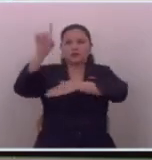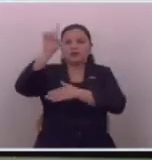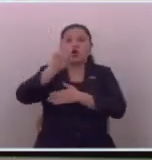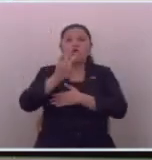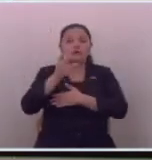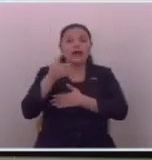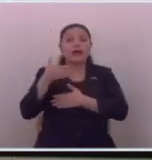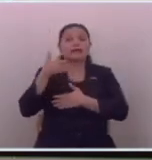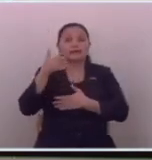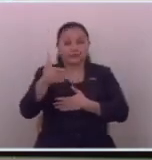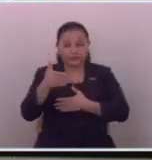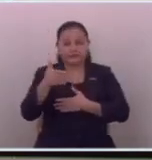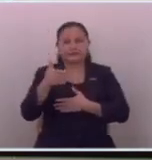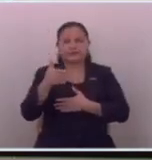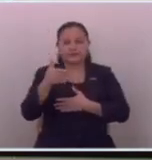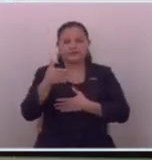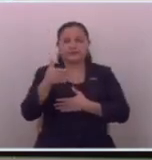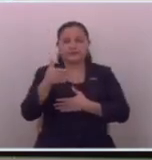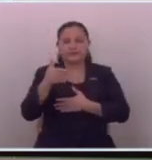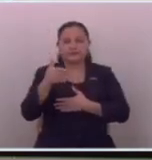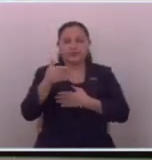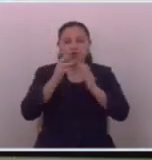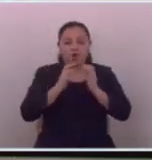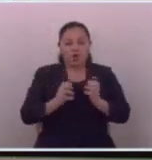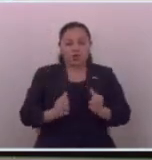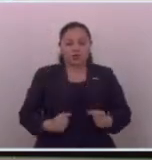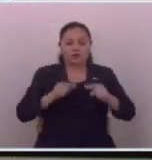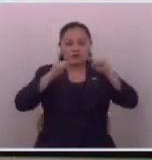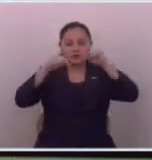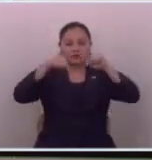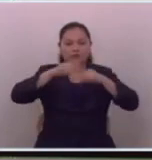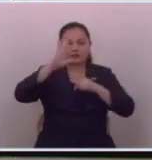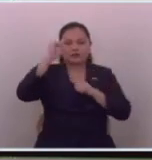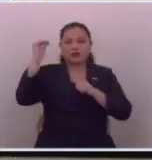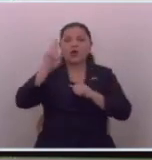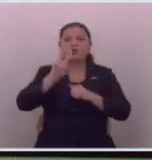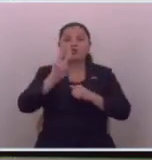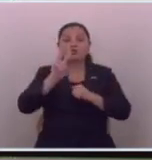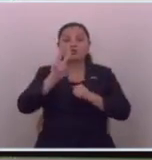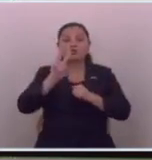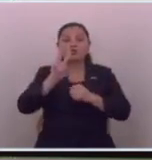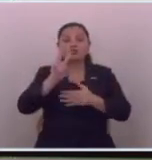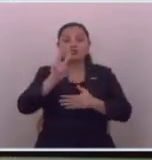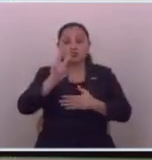dos años de gobernabilidad en este país dos